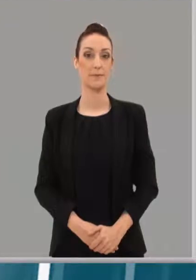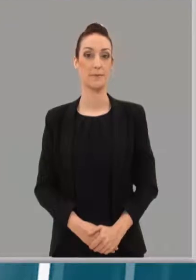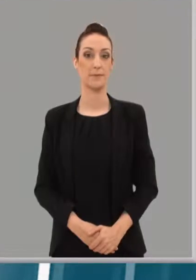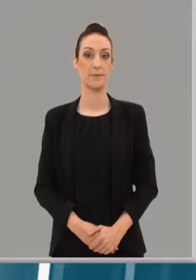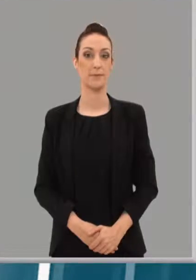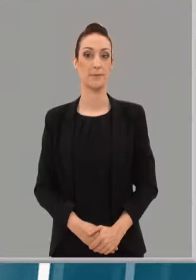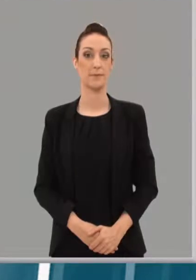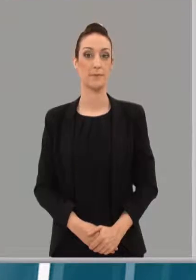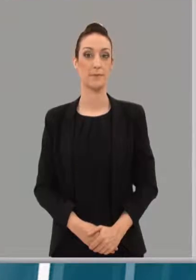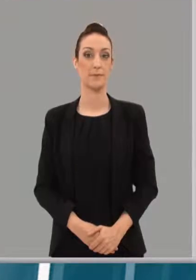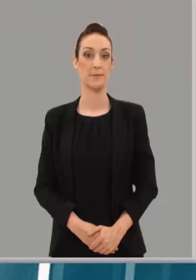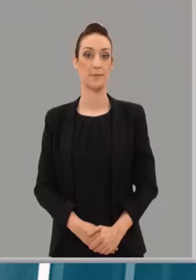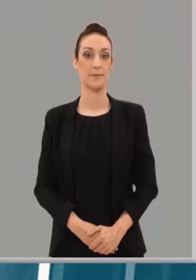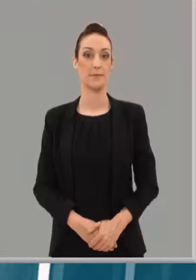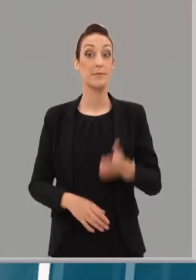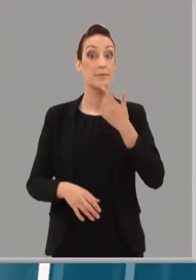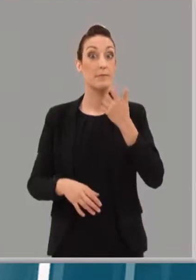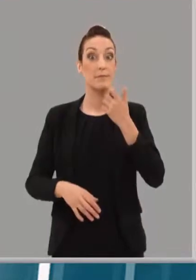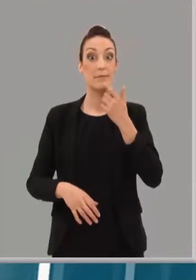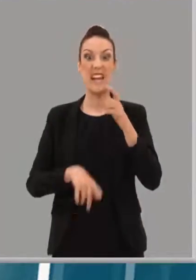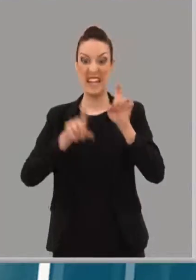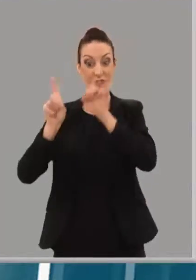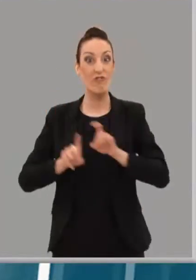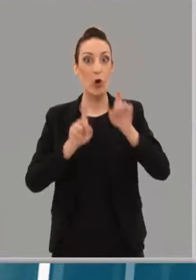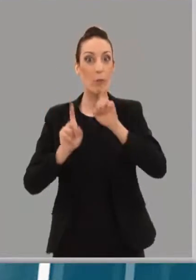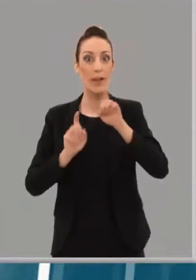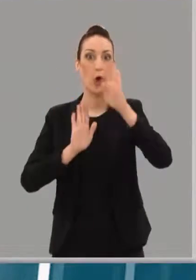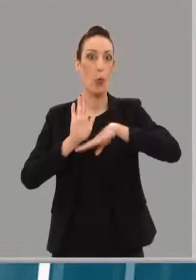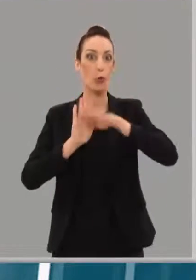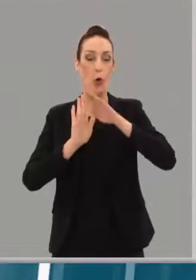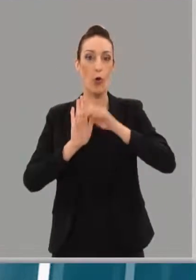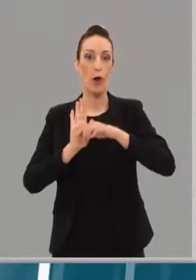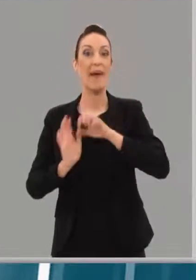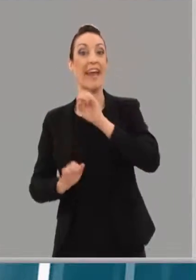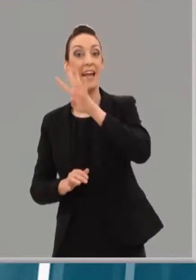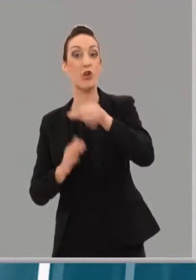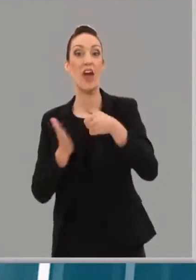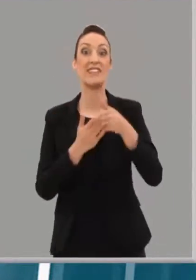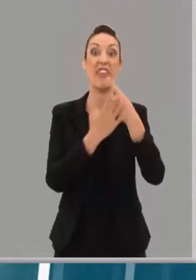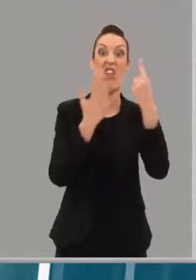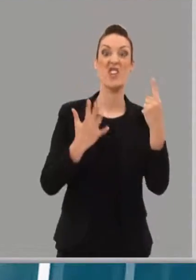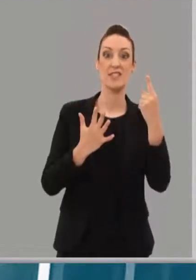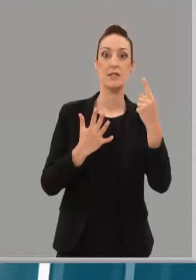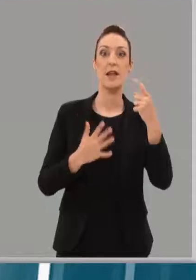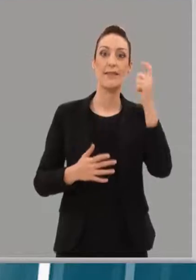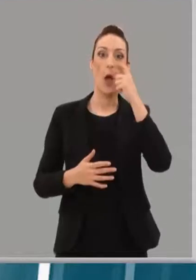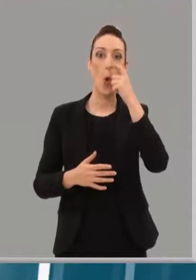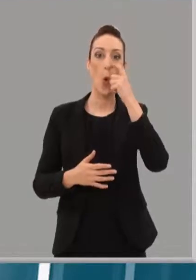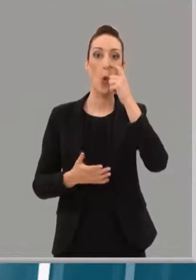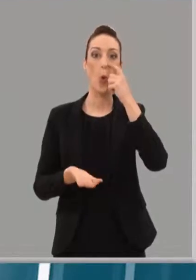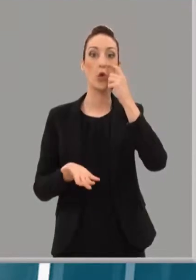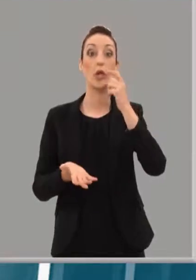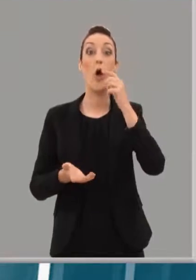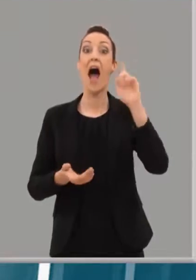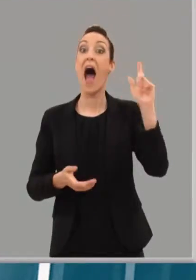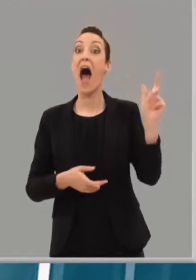Es el evento informático más multitudinario de La Rioja y se ha presentado hoy. Del 14 al 16 de junio el polideportivo del IES Ciudad de Aro se volverá